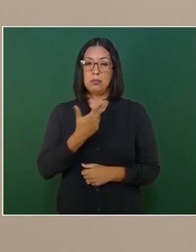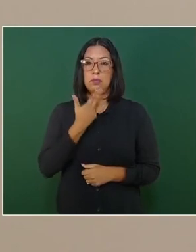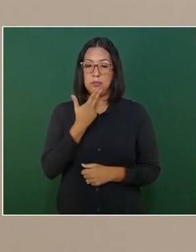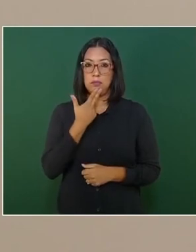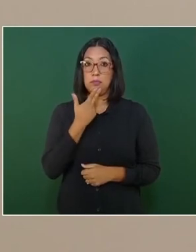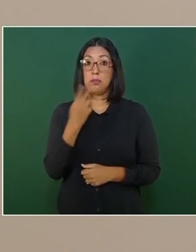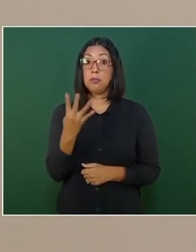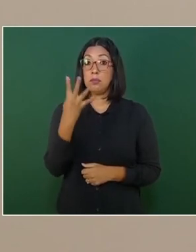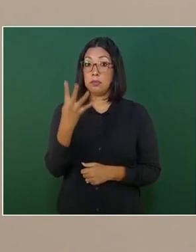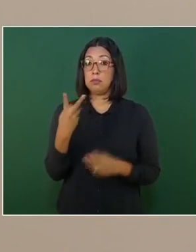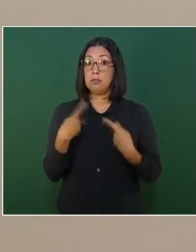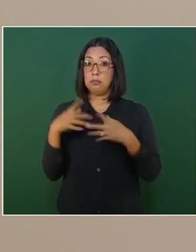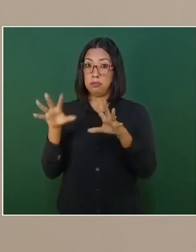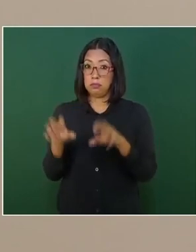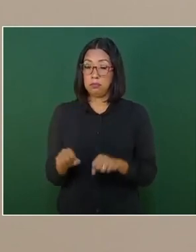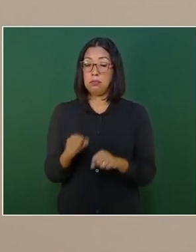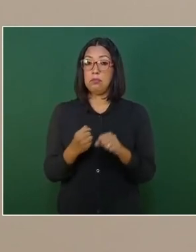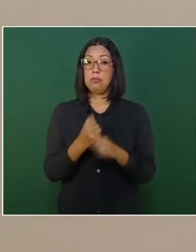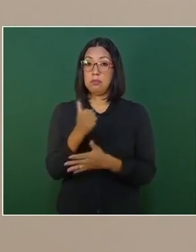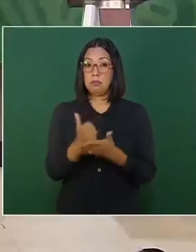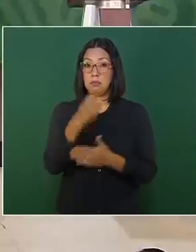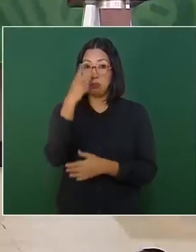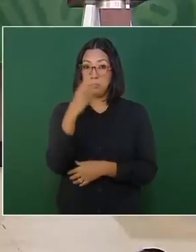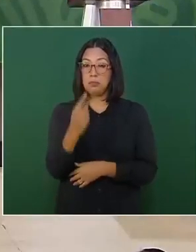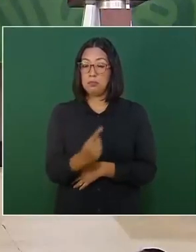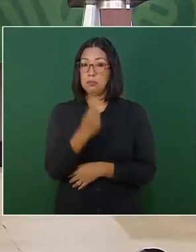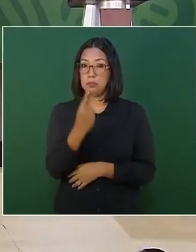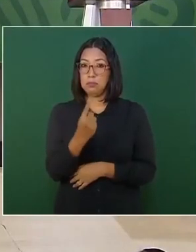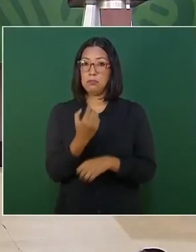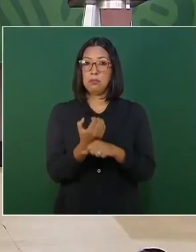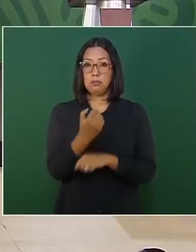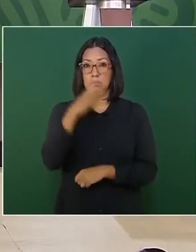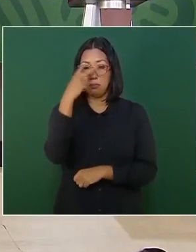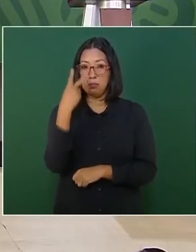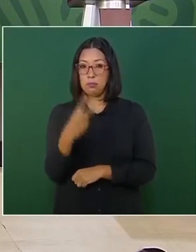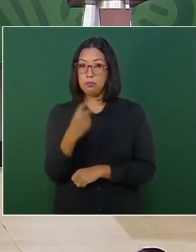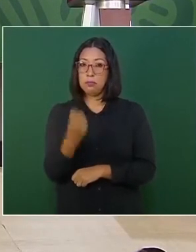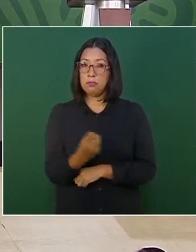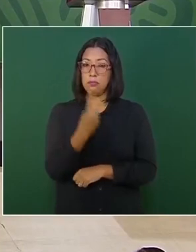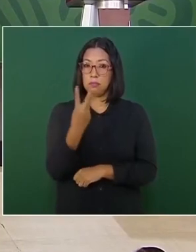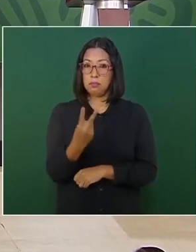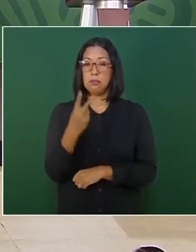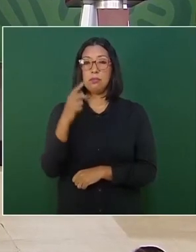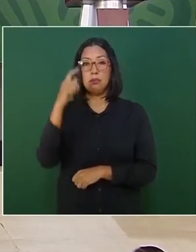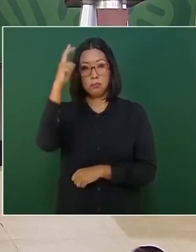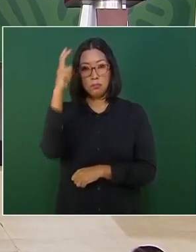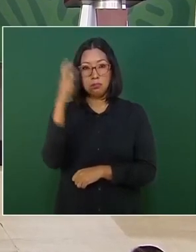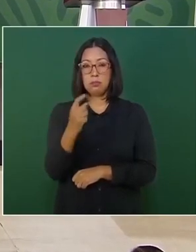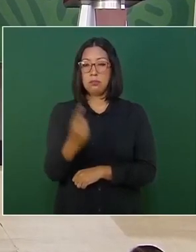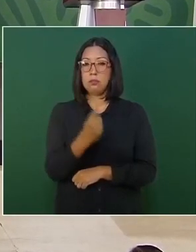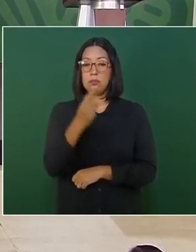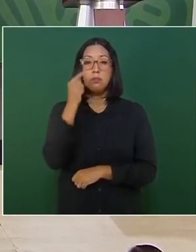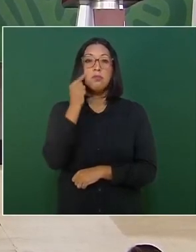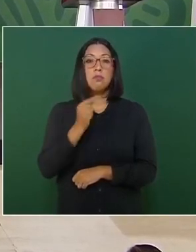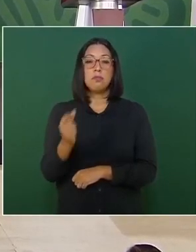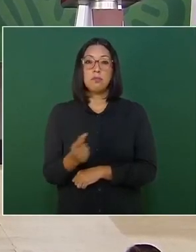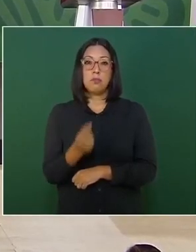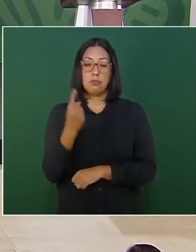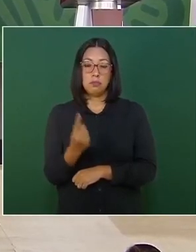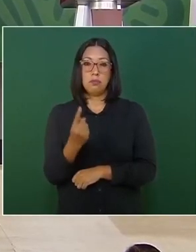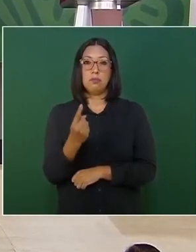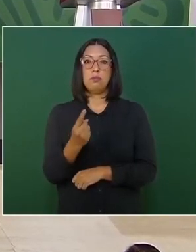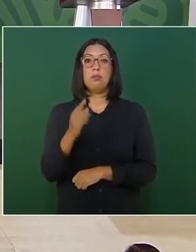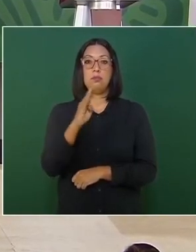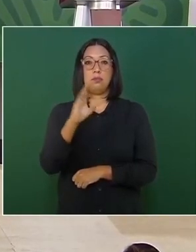4, en Ciudad de México 1, en Estado de México 2, en Hidalgo 2, en Guerrero 1, en Baja California Sur